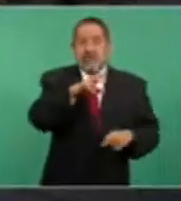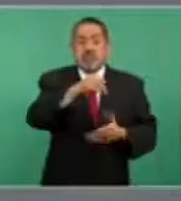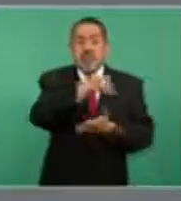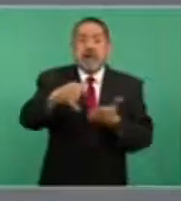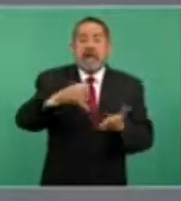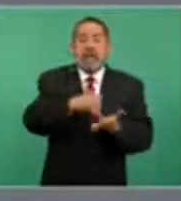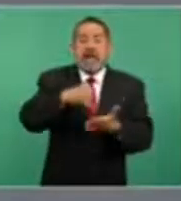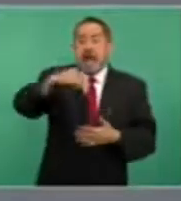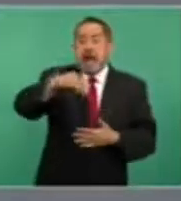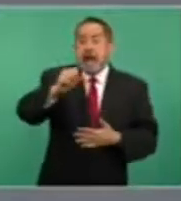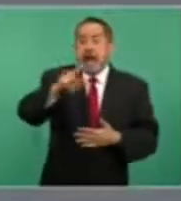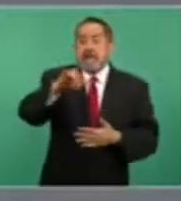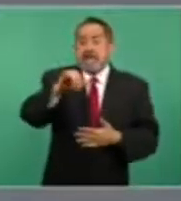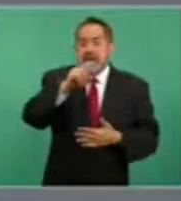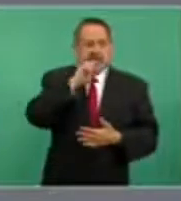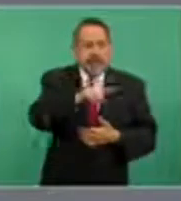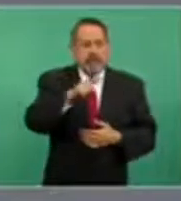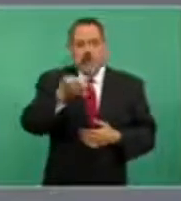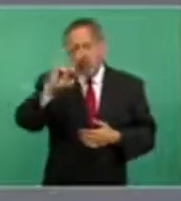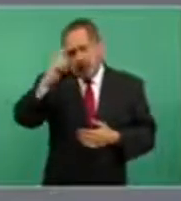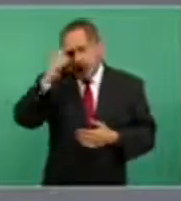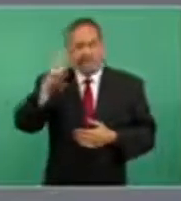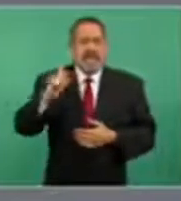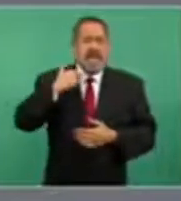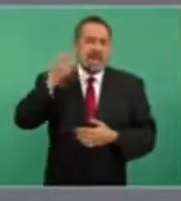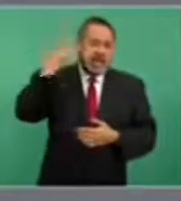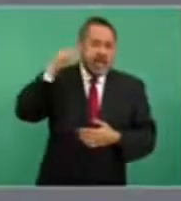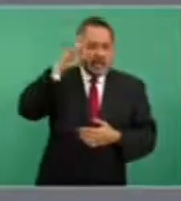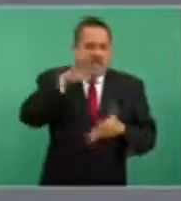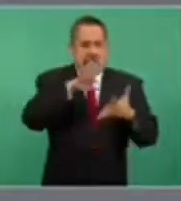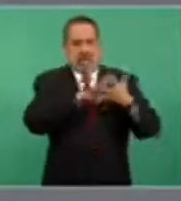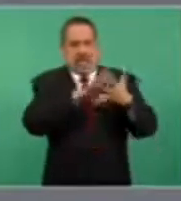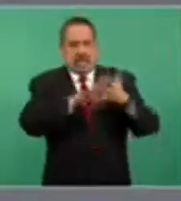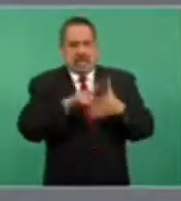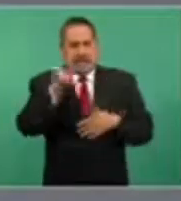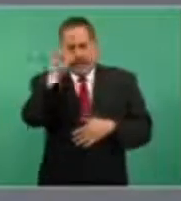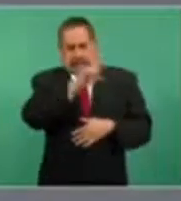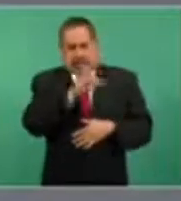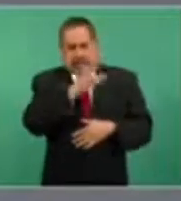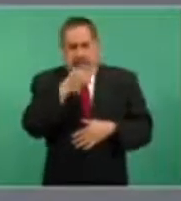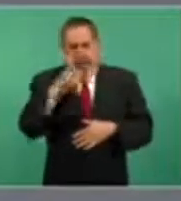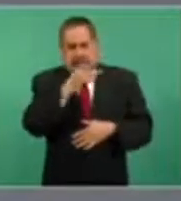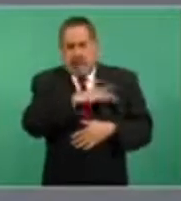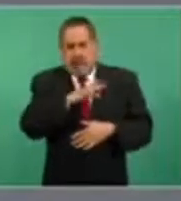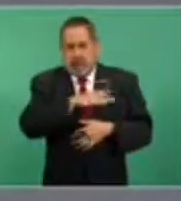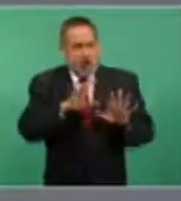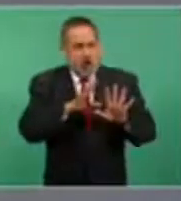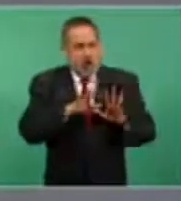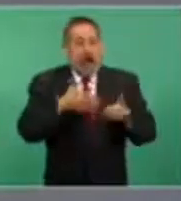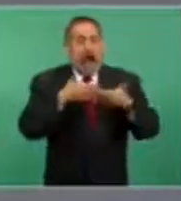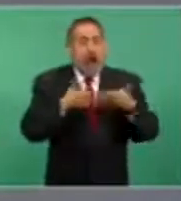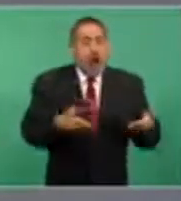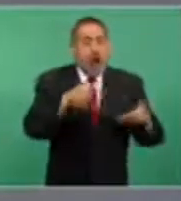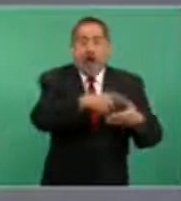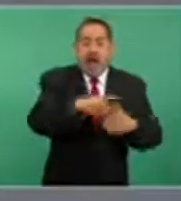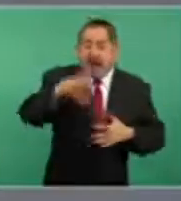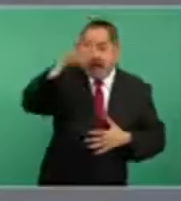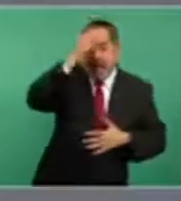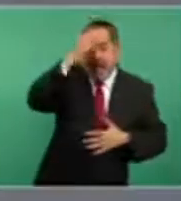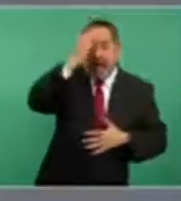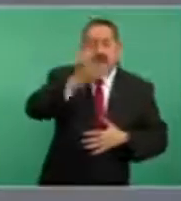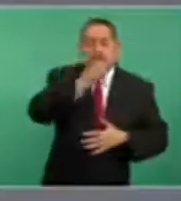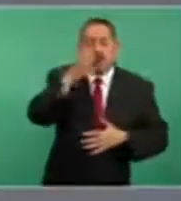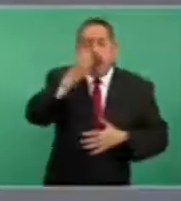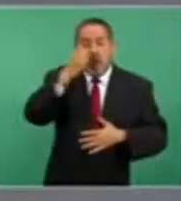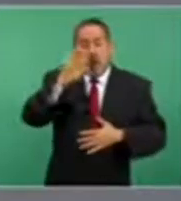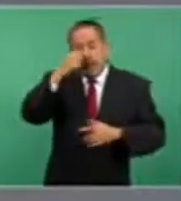Marías, que antes fueron un temido penal y que ahora se están convirtiendo en una escuela para el cuidado